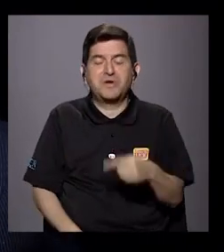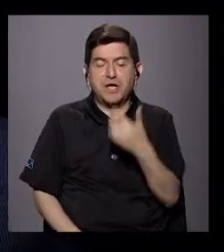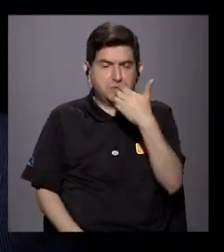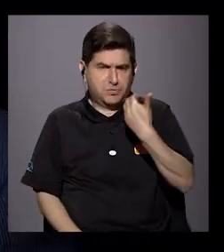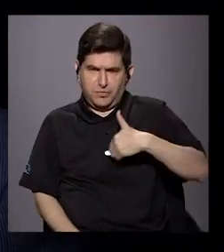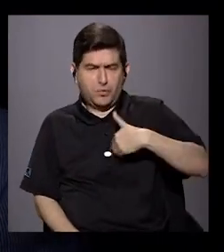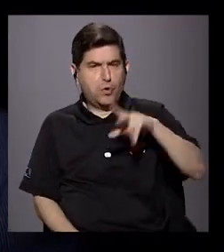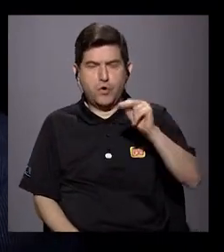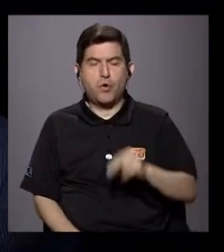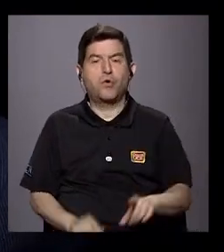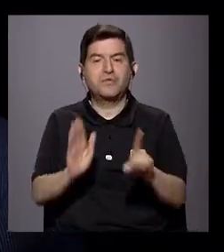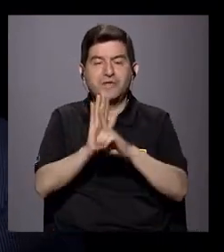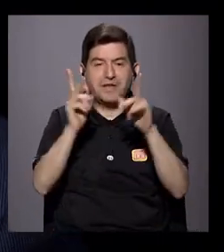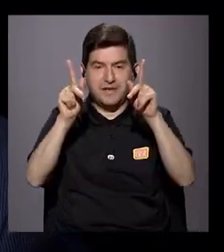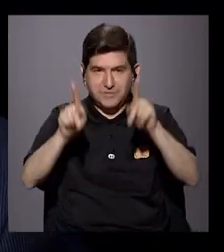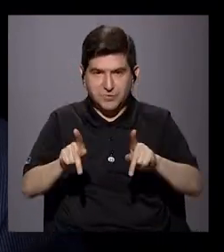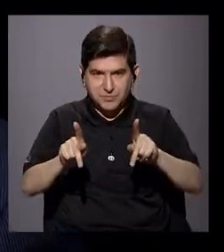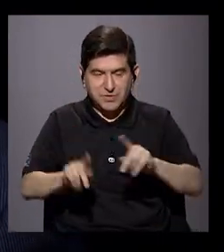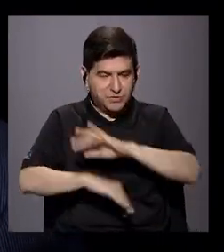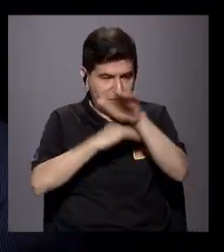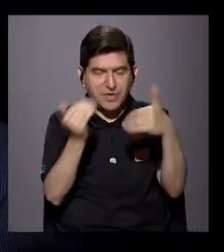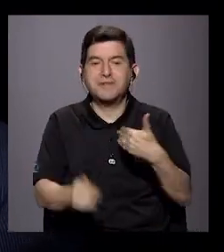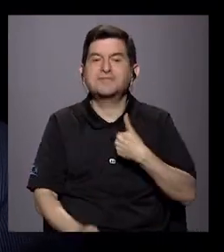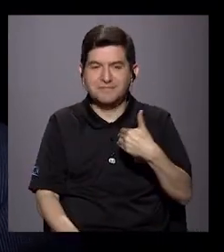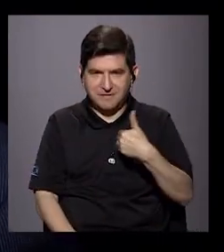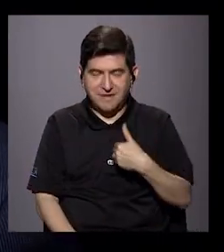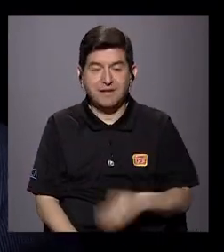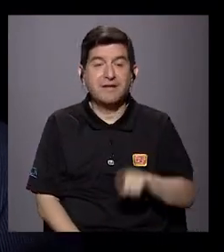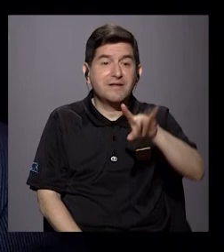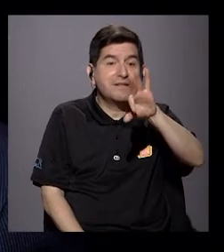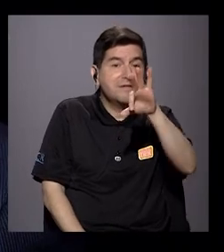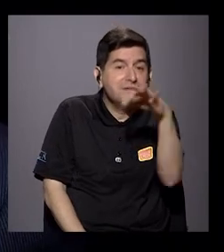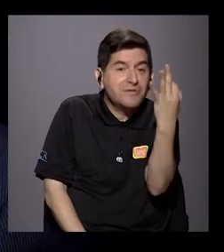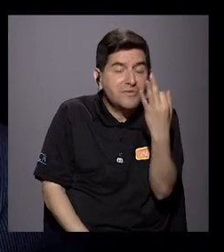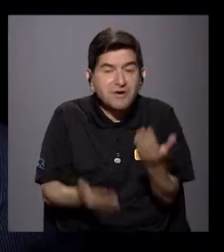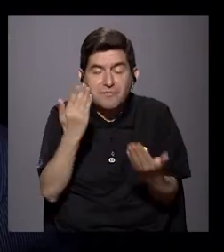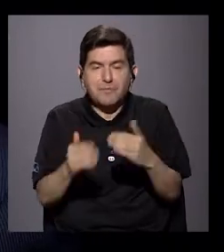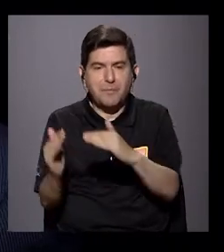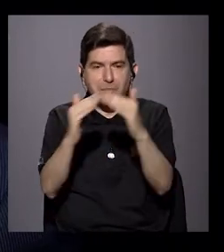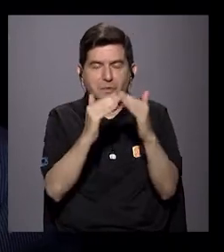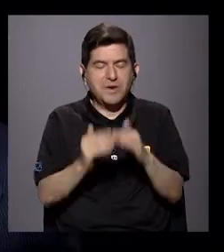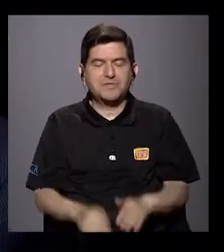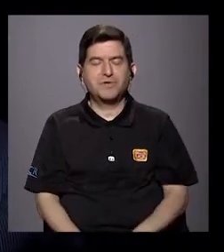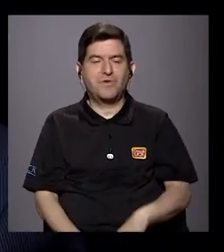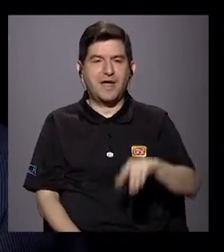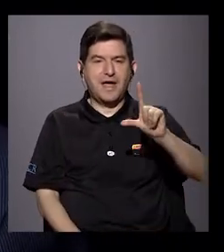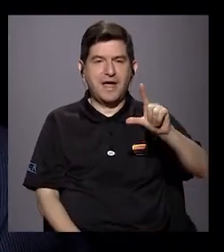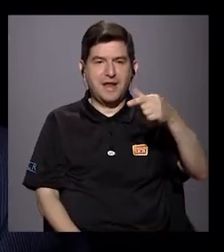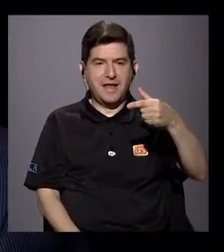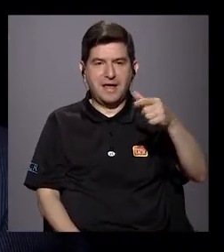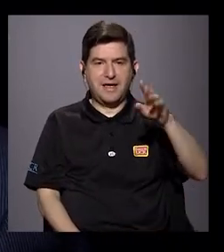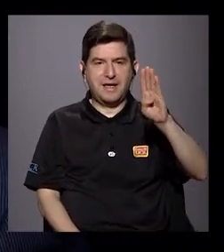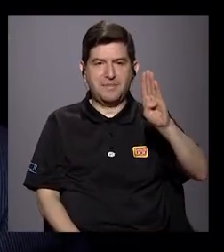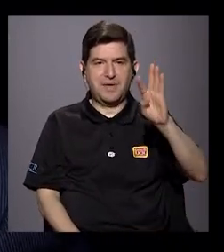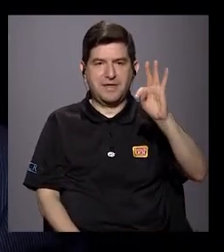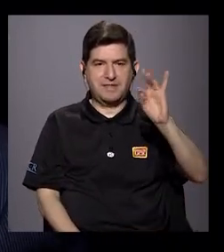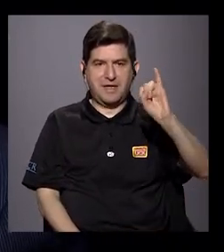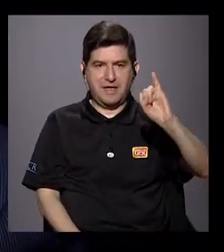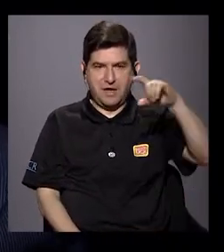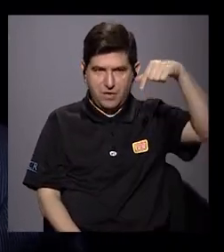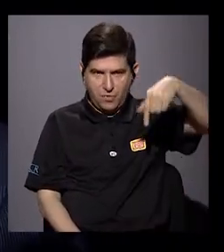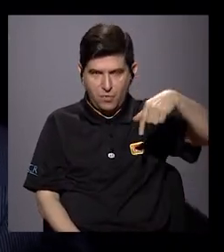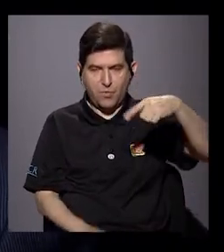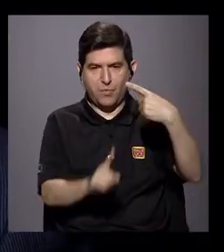privilegio. Y son simples derechos que ya tienen todas las personas que de alguna forma a la población LGTBI, pero en este caso concreto a las personas trans,